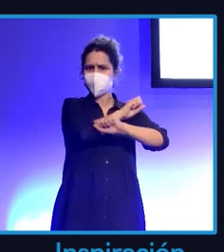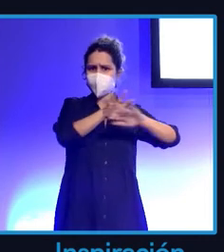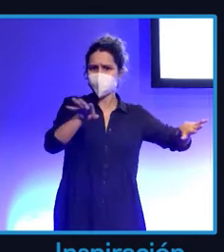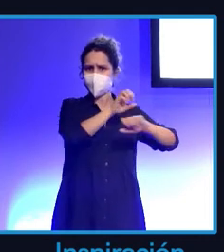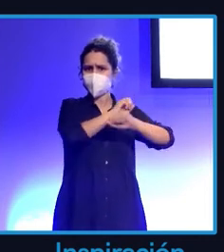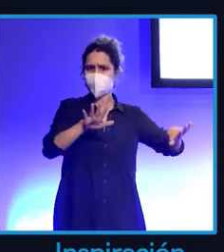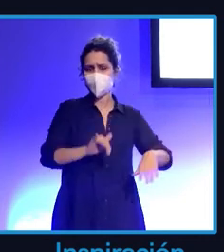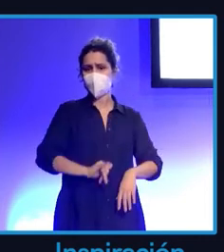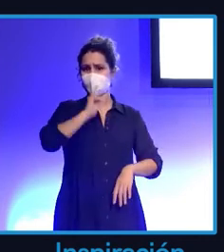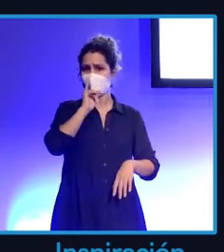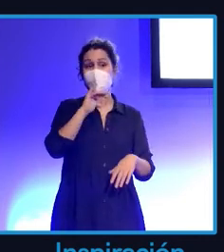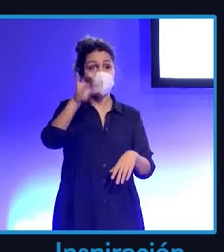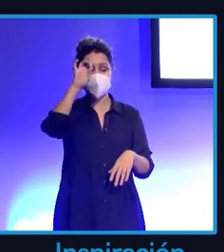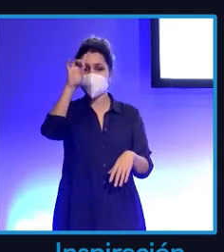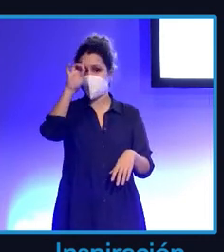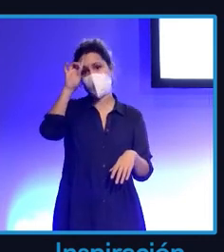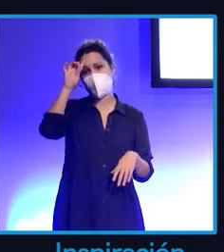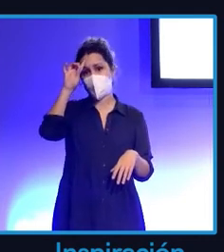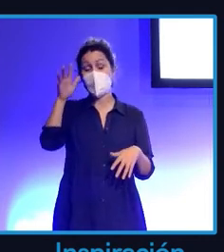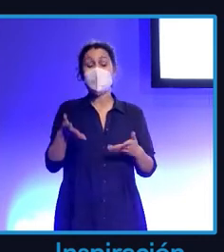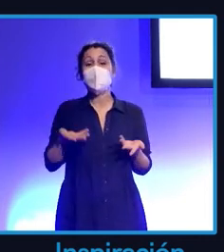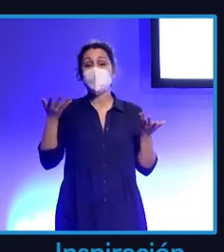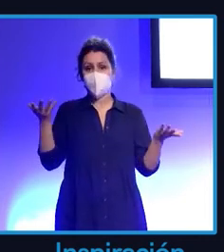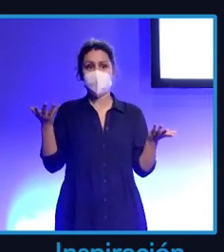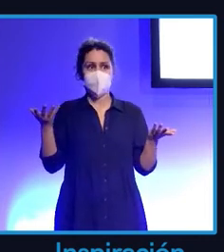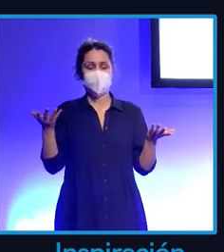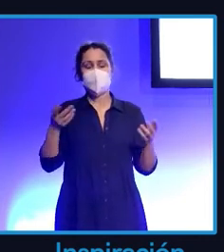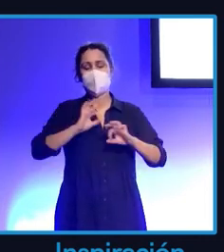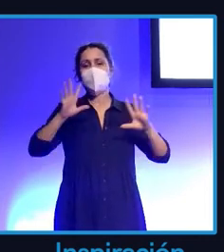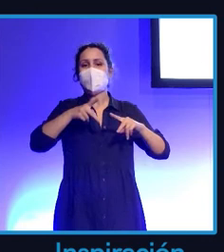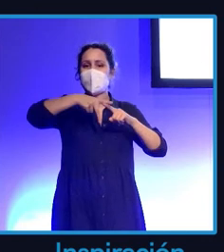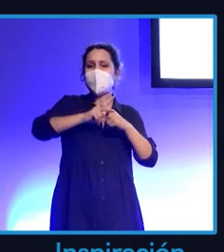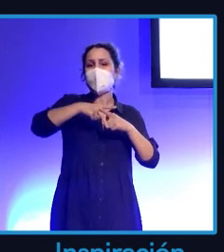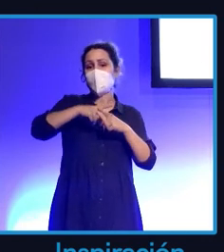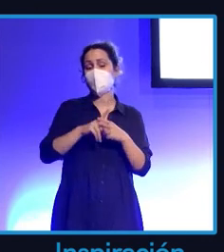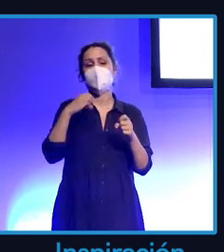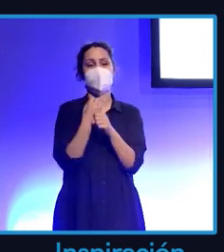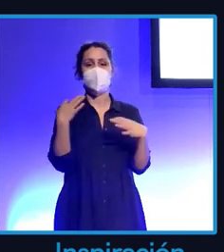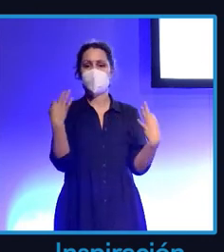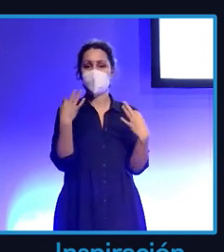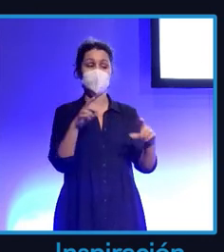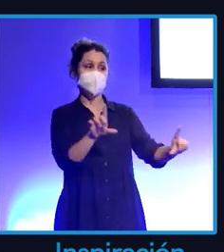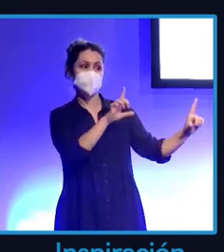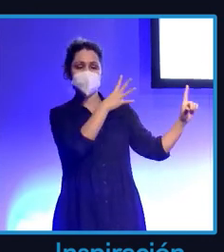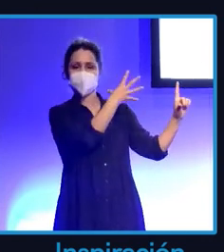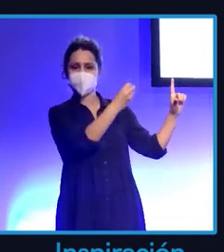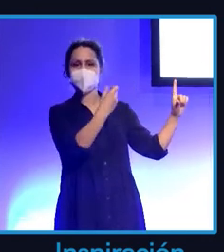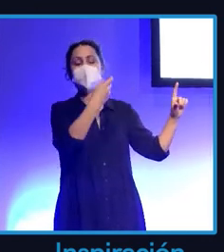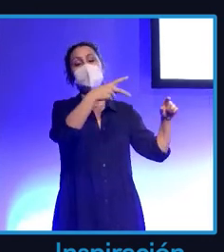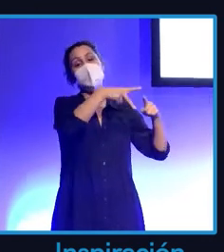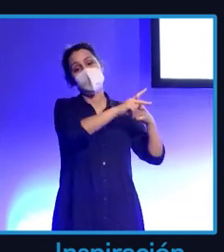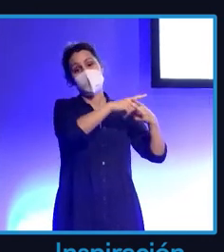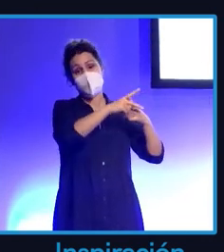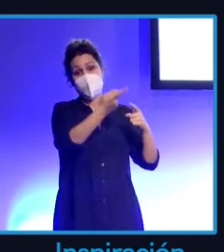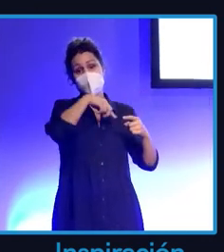llegar. Entonces, lo primero que decimos es que tenemos que trabajar con herramientas. Esto es un ejemplo de un pantallazo de una herramienta que nosotros utilizamos